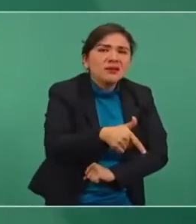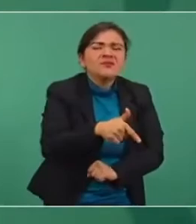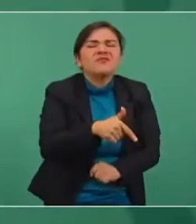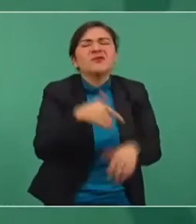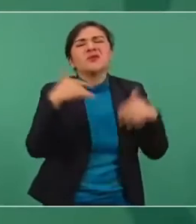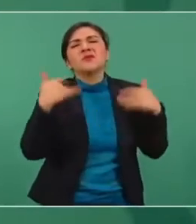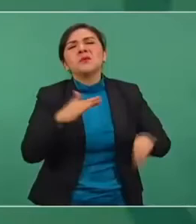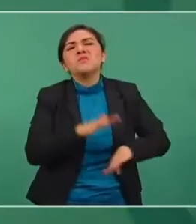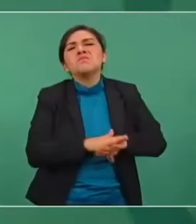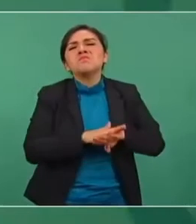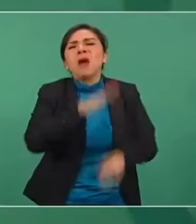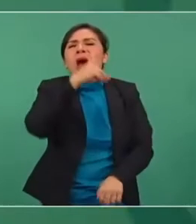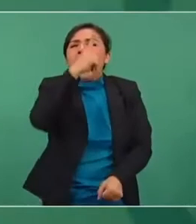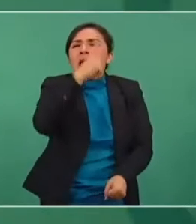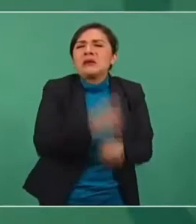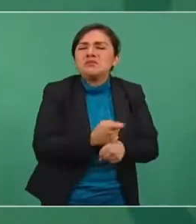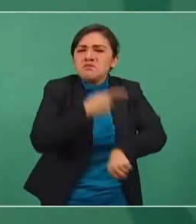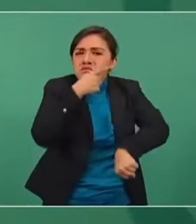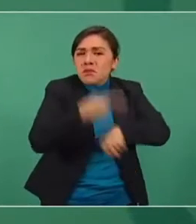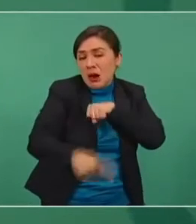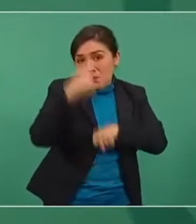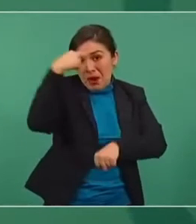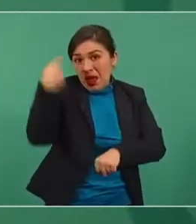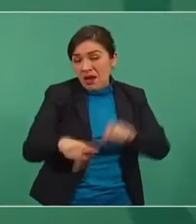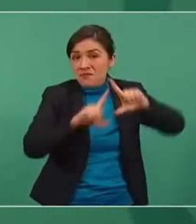ha dañado a México.